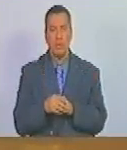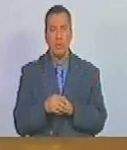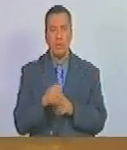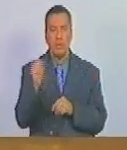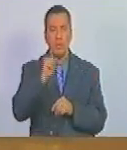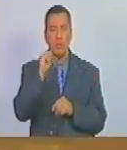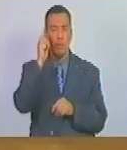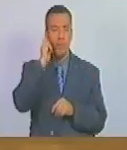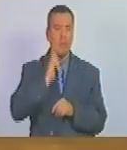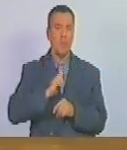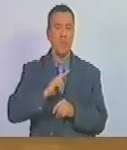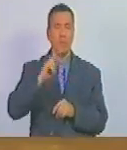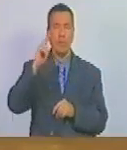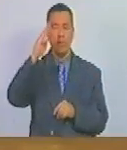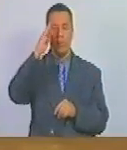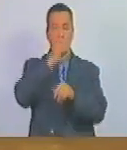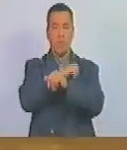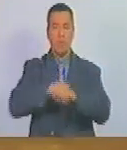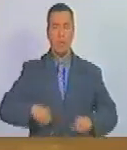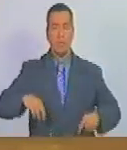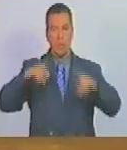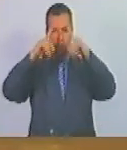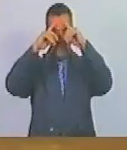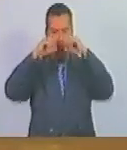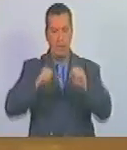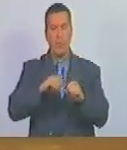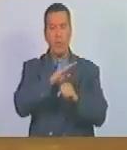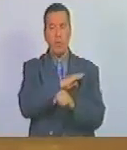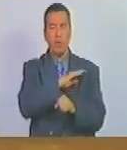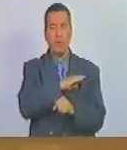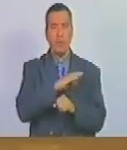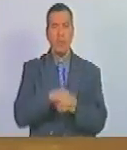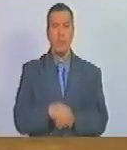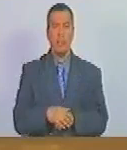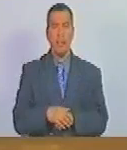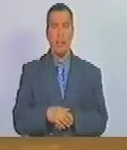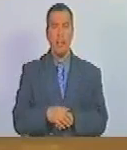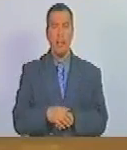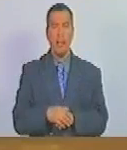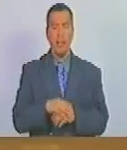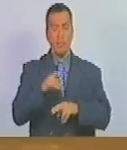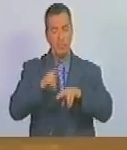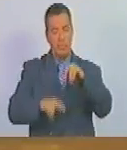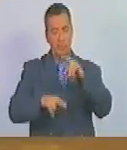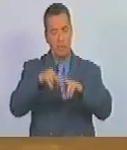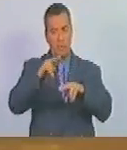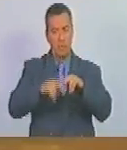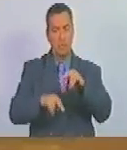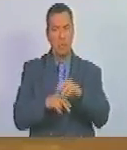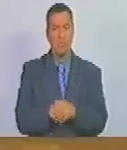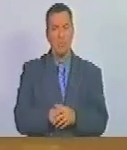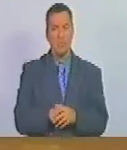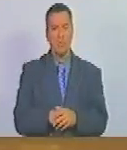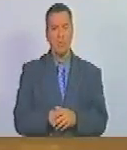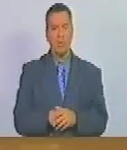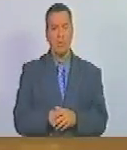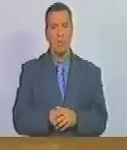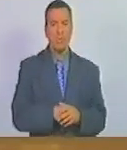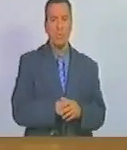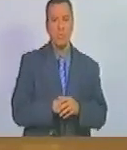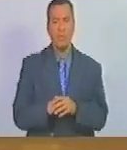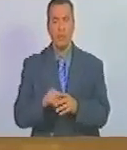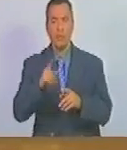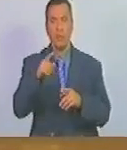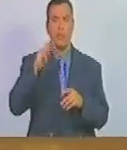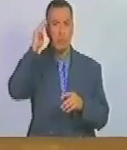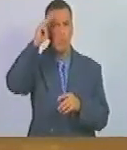Bolívar militar, sino el académico, el profesional. El que se formó bajo los principios y